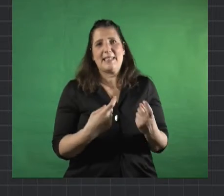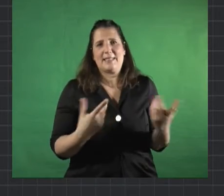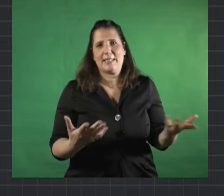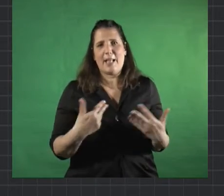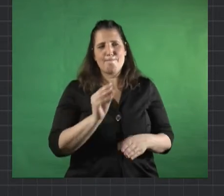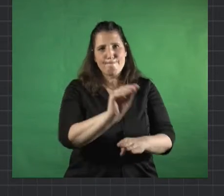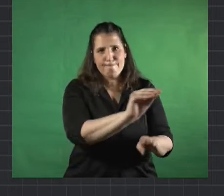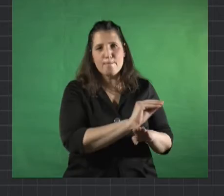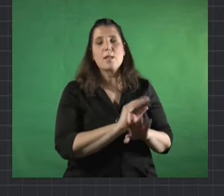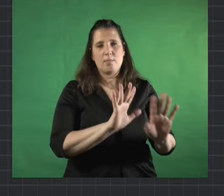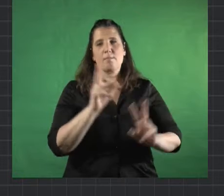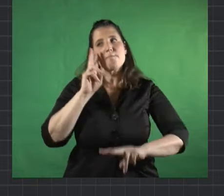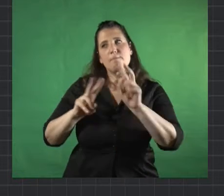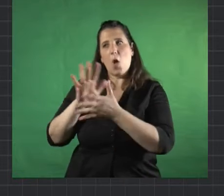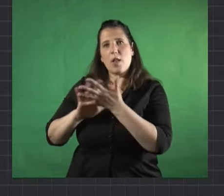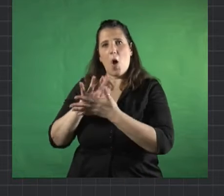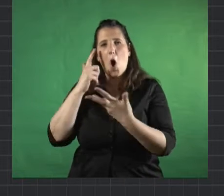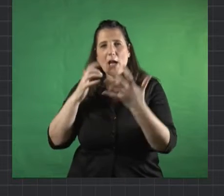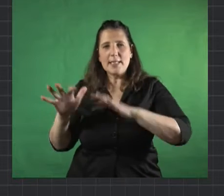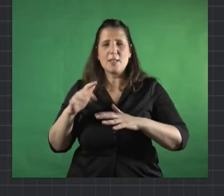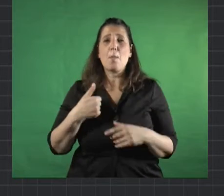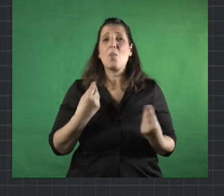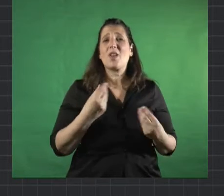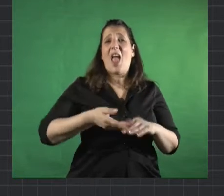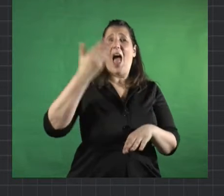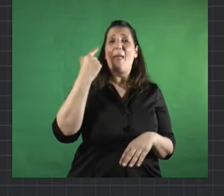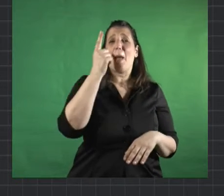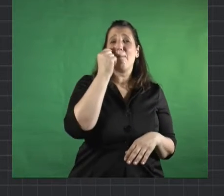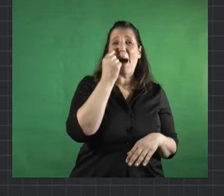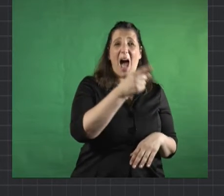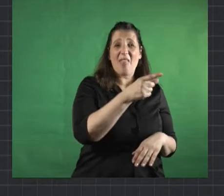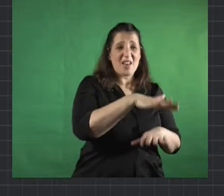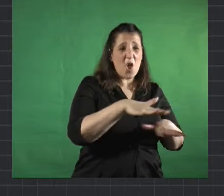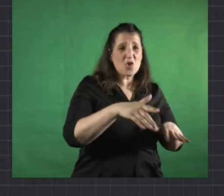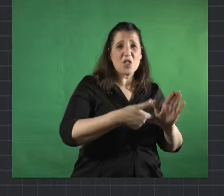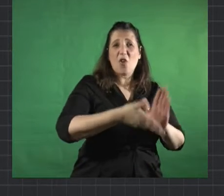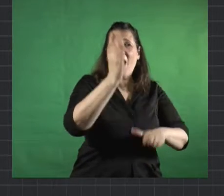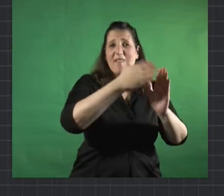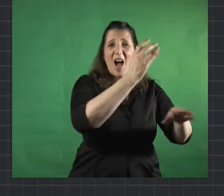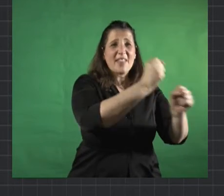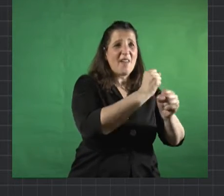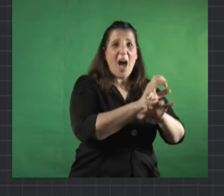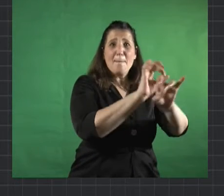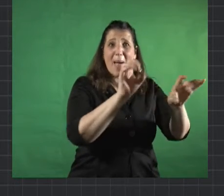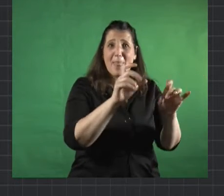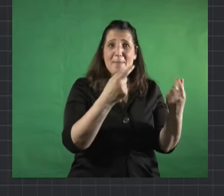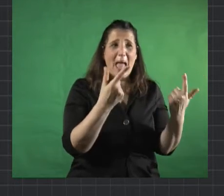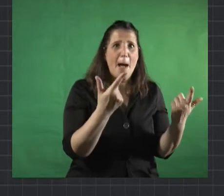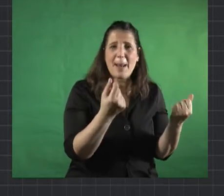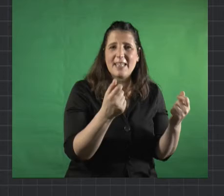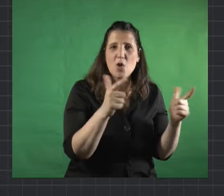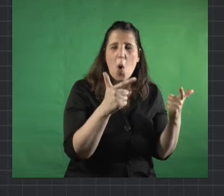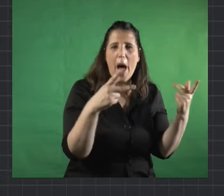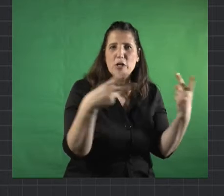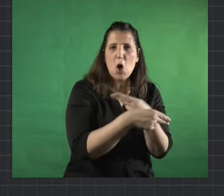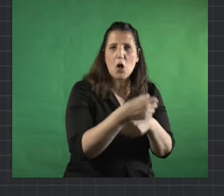digamos los padres de los chicos que son los que salían a trabajar no tenían la posibilidad entonces no tenían dinero para poder hacer